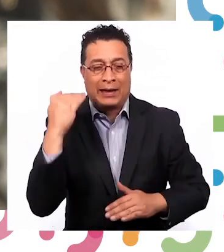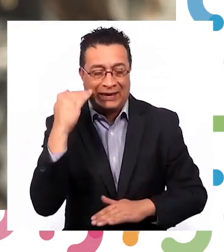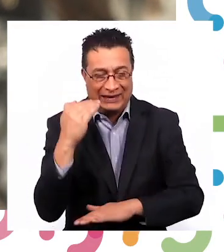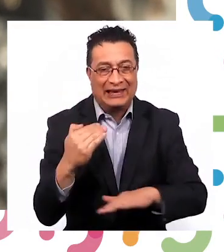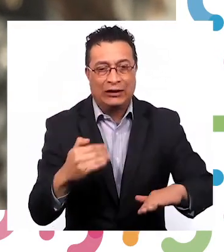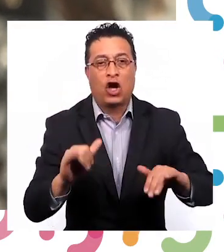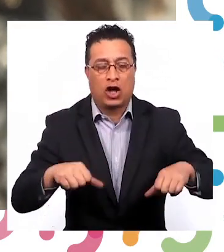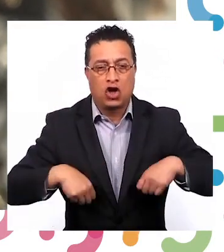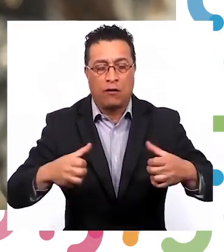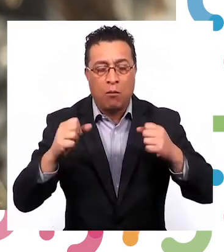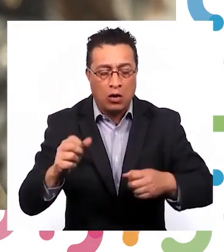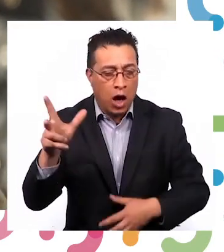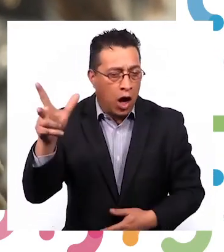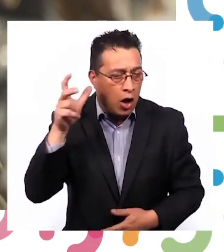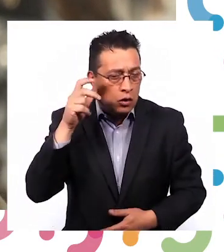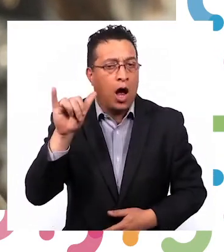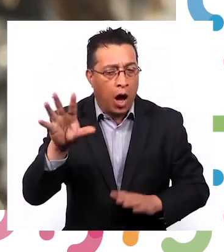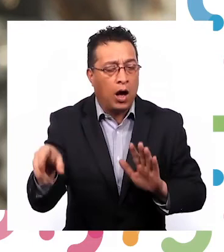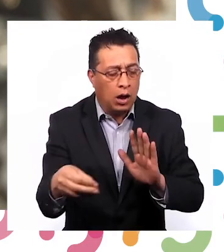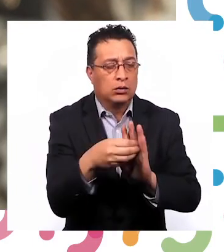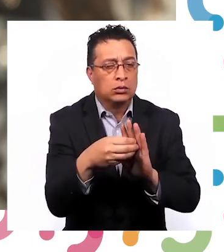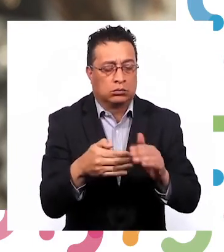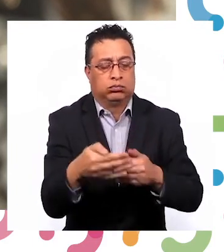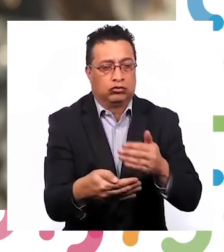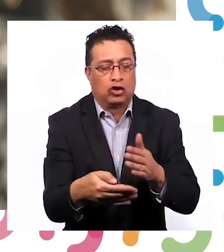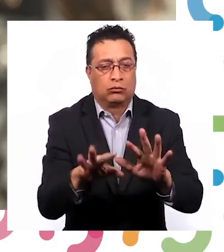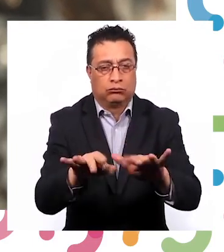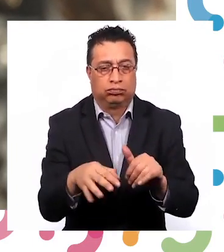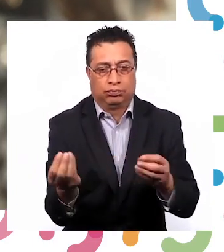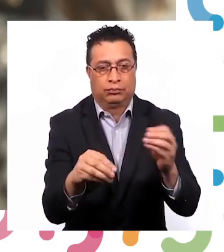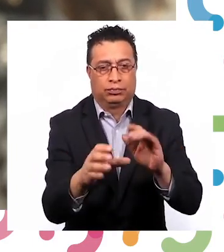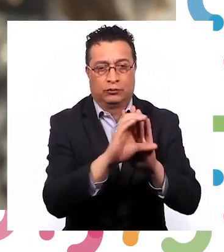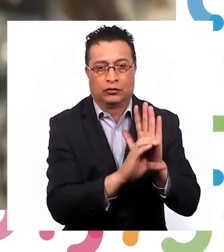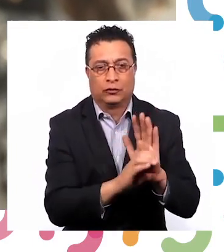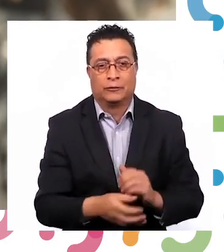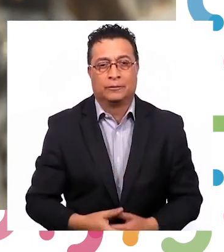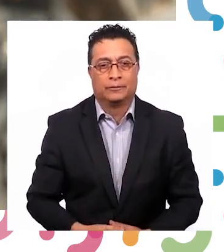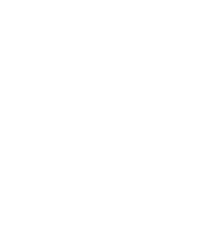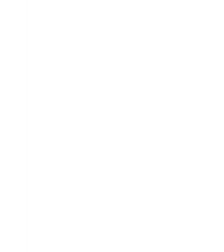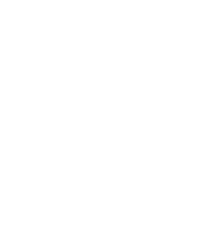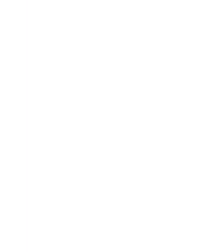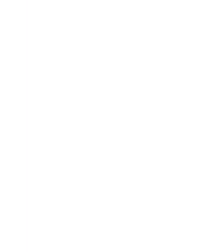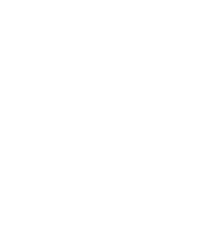para que los niños, niñas y adolescentes sean escuchados y considerados en el proceso constituyente.